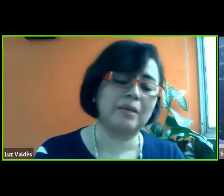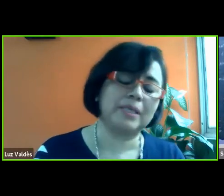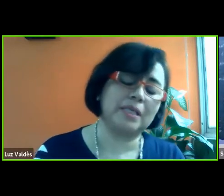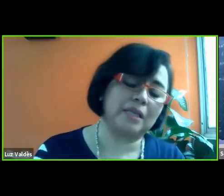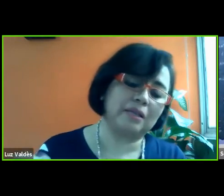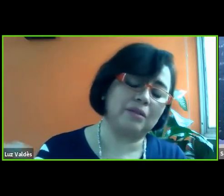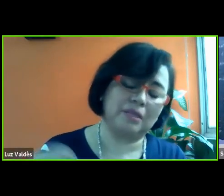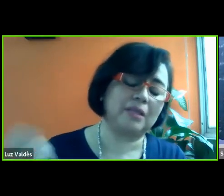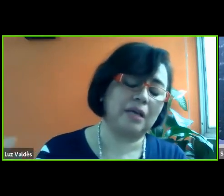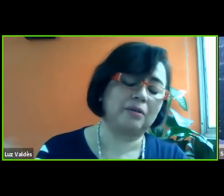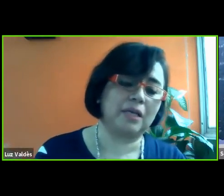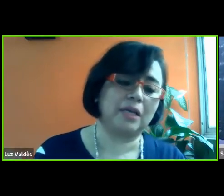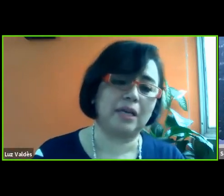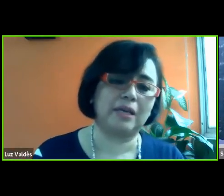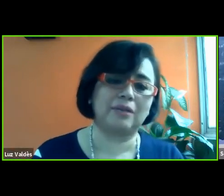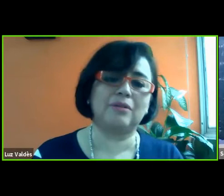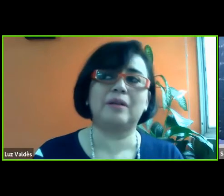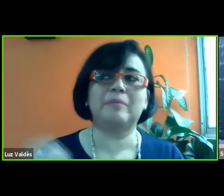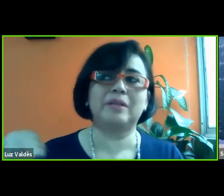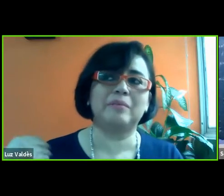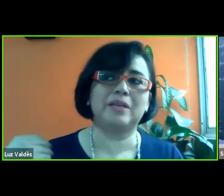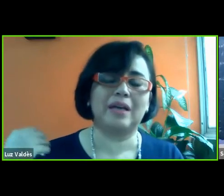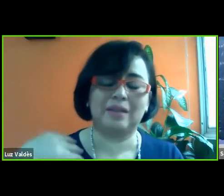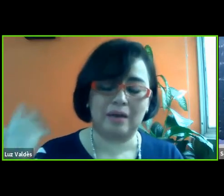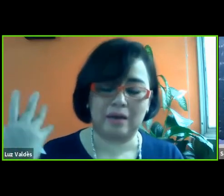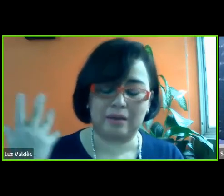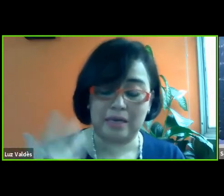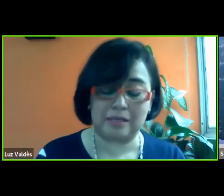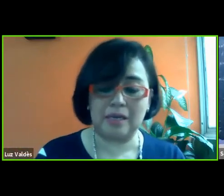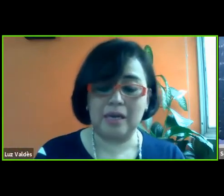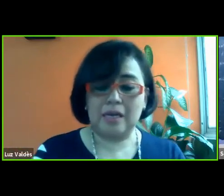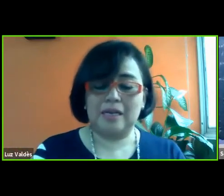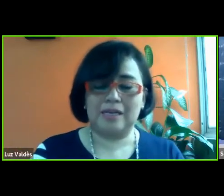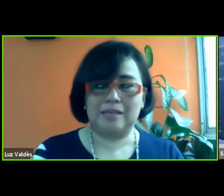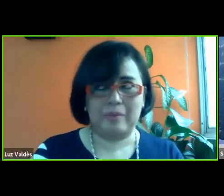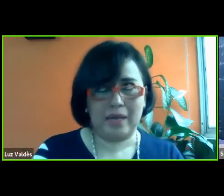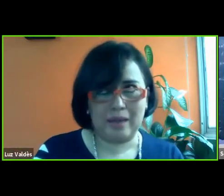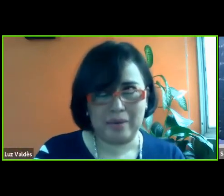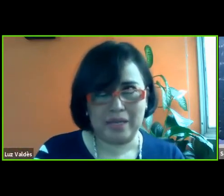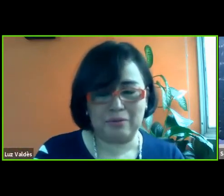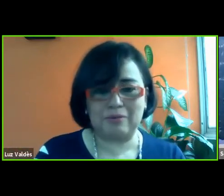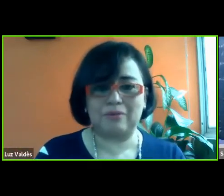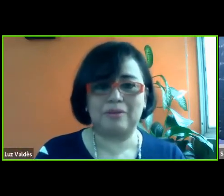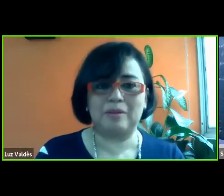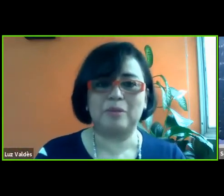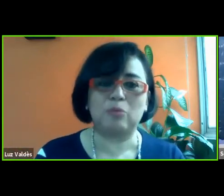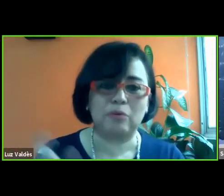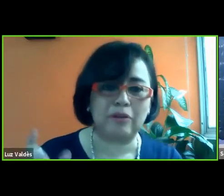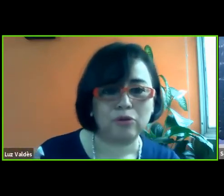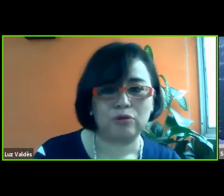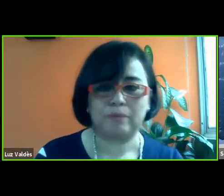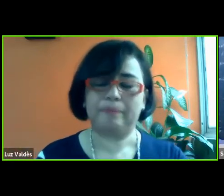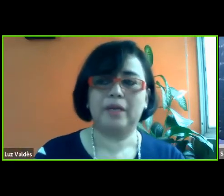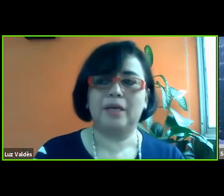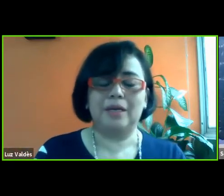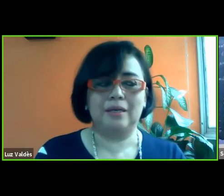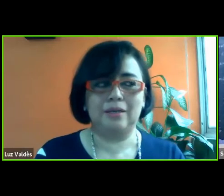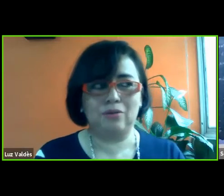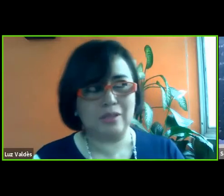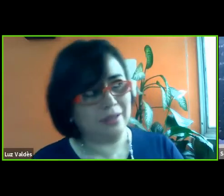recuerdo que estaba ahí sentada, sentada con ella leyendo, y de repente mi hija entra atrás, y, y se me queda viendo, ¿no? Y, y me toma una foto,